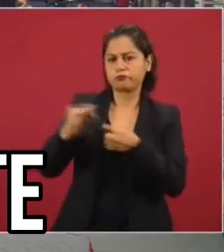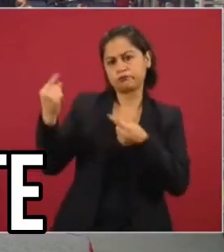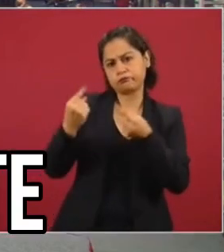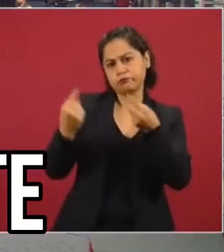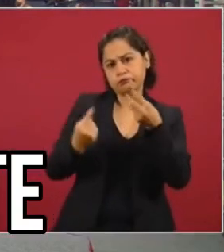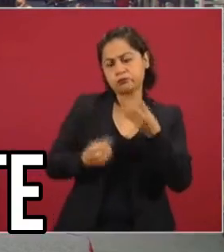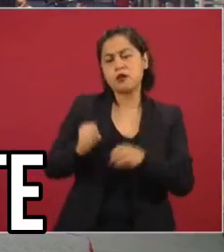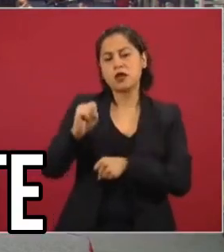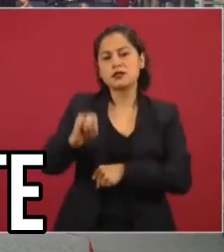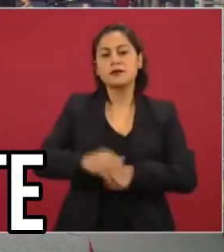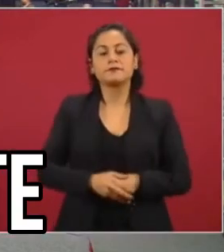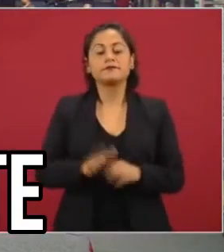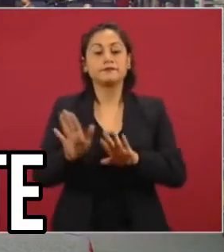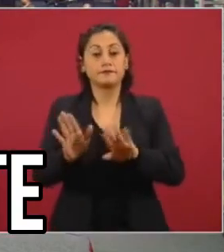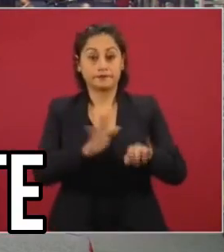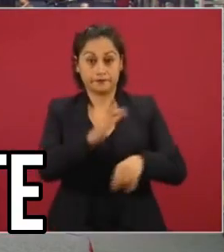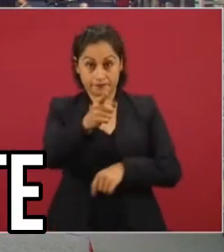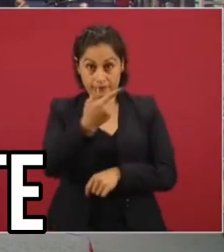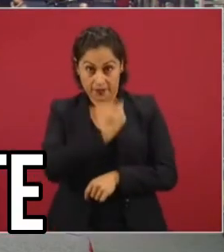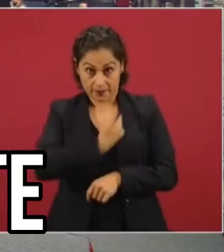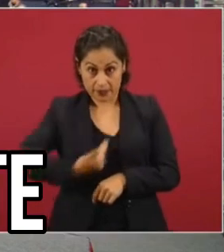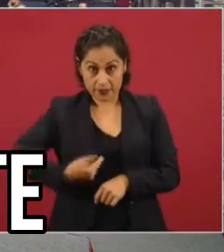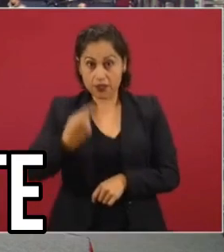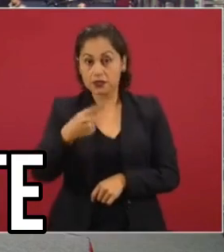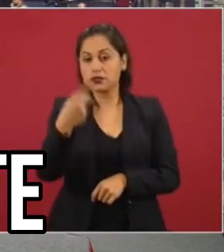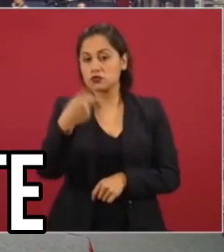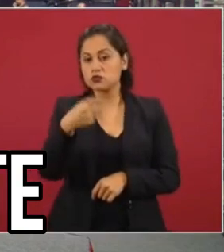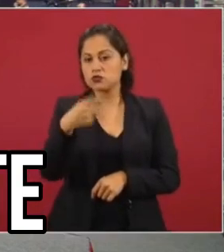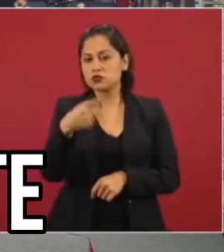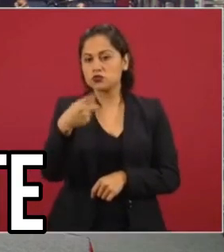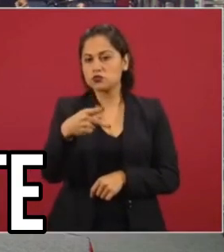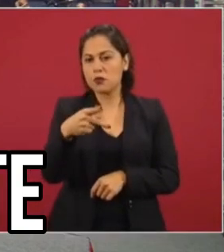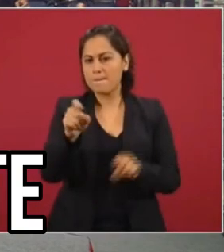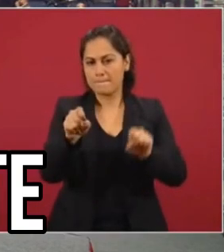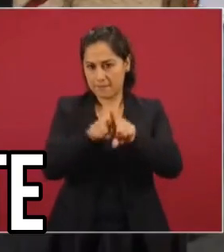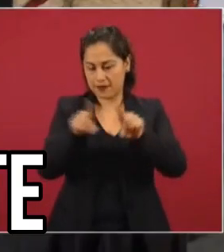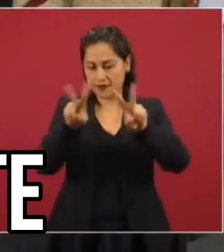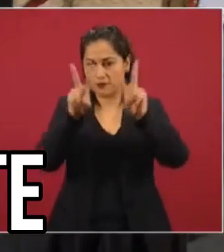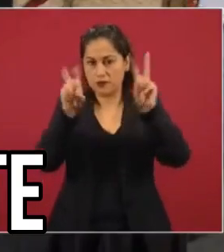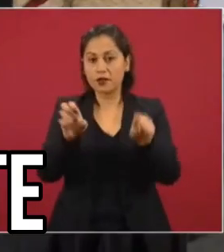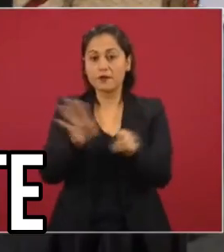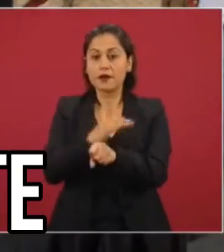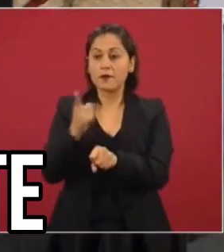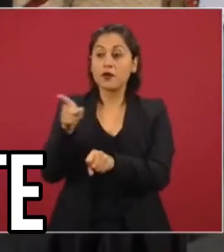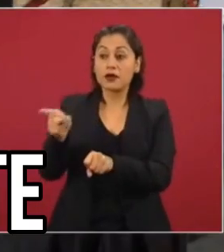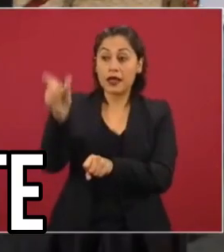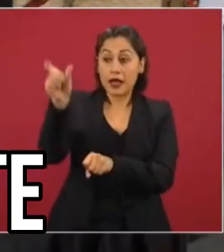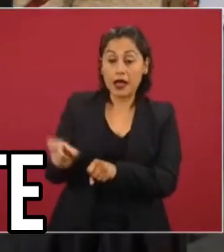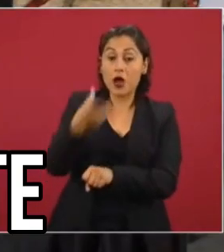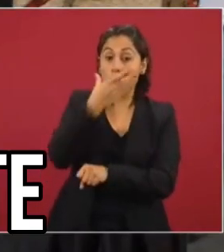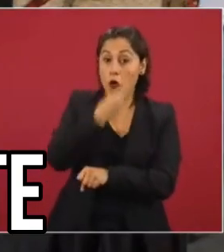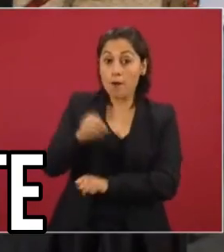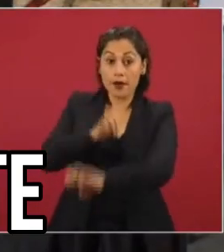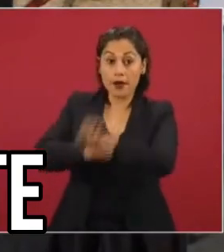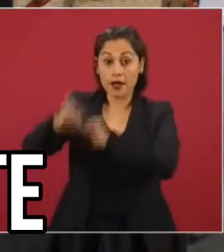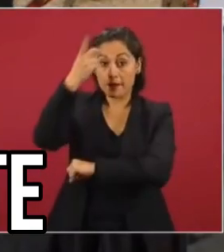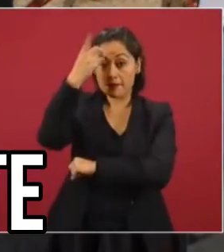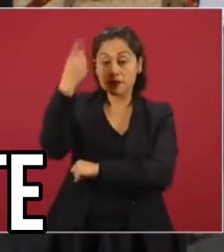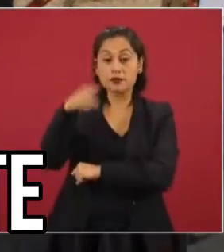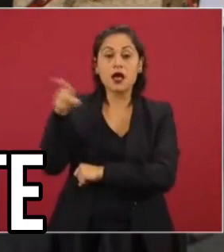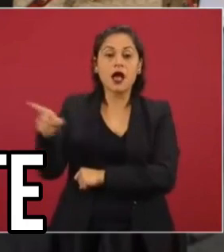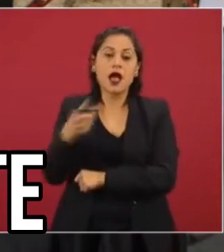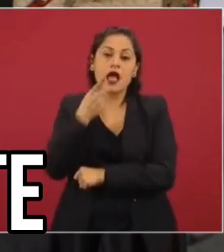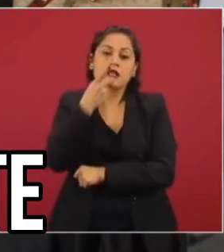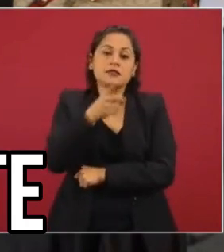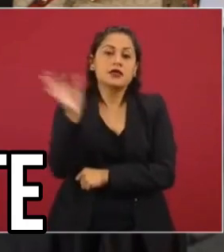Presidente, sobre ese mismo tema, bueno, pues preguntarle, porque el mismo empresario ha mencionado que su error pudo haber sido no haberle